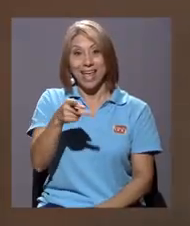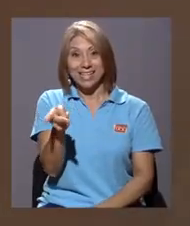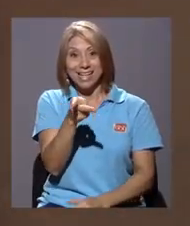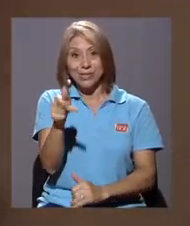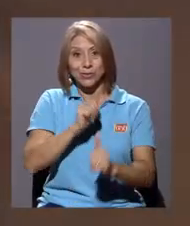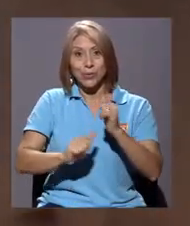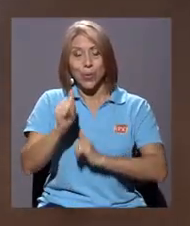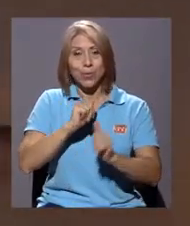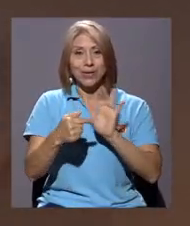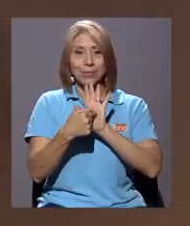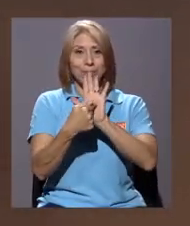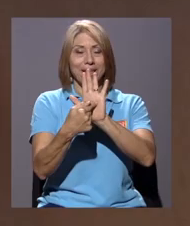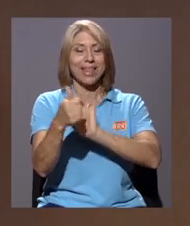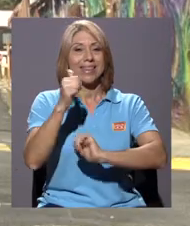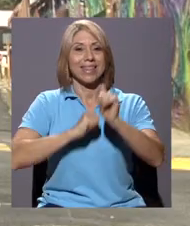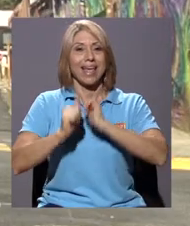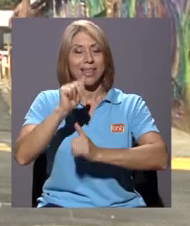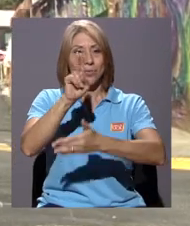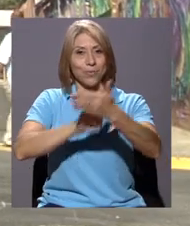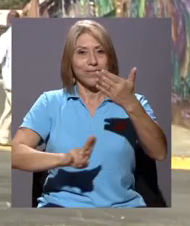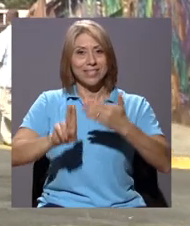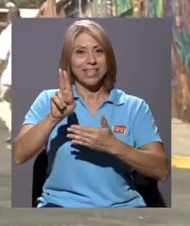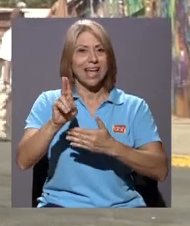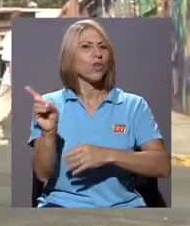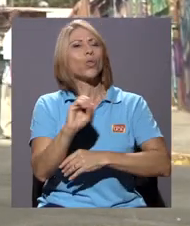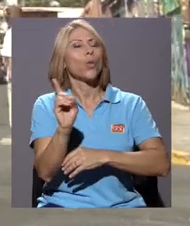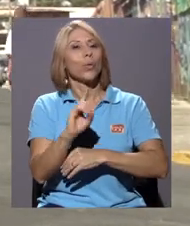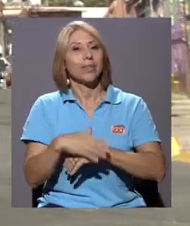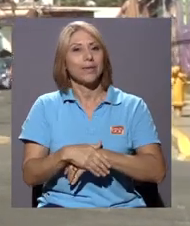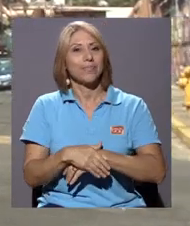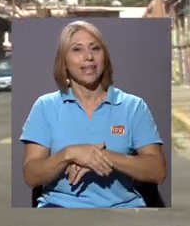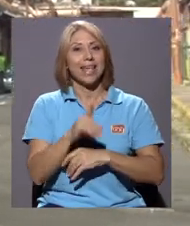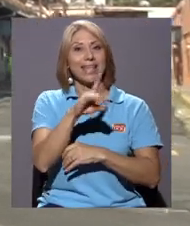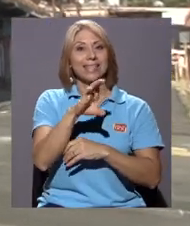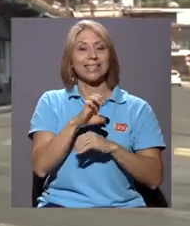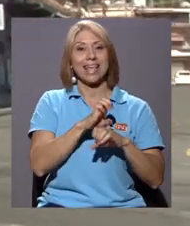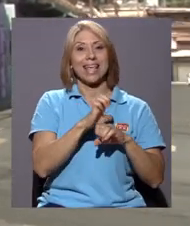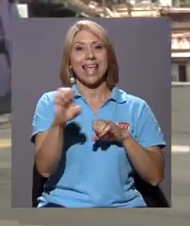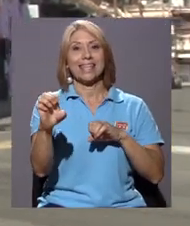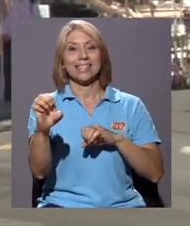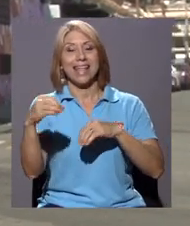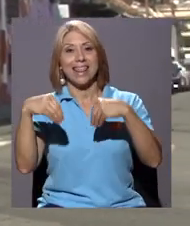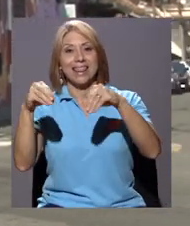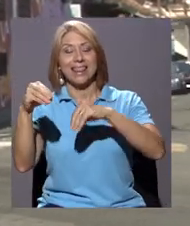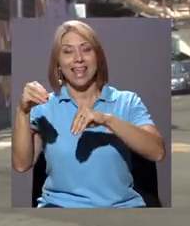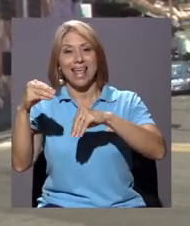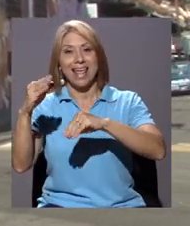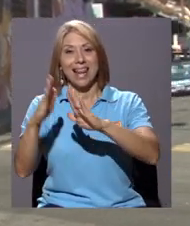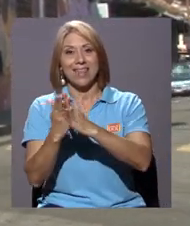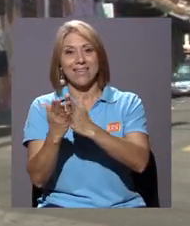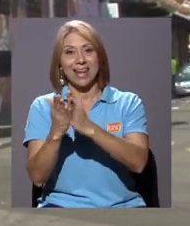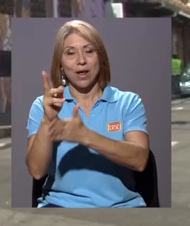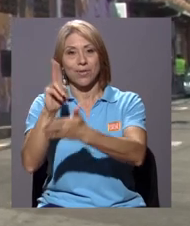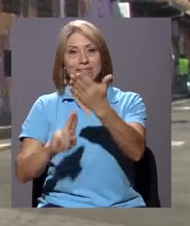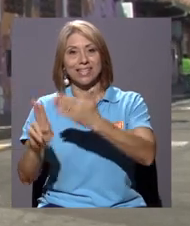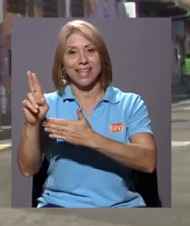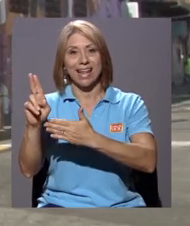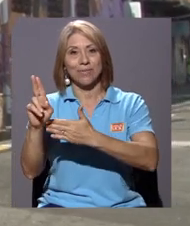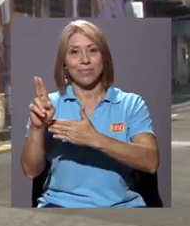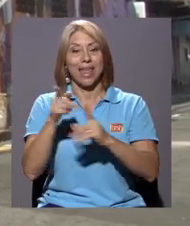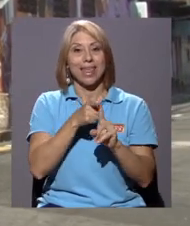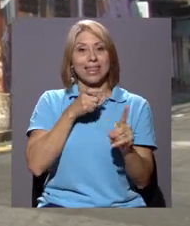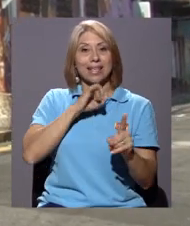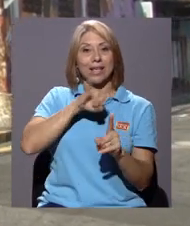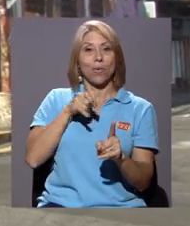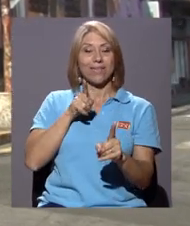público en el teatro universitario, ubicado 100 metros al este de la librería universitaria. De jueves a sábado, las